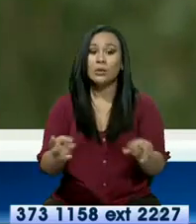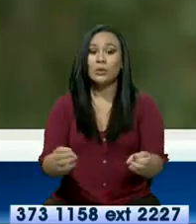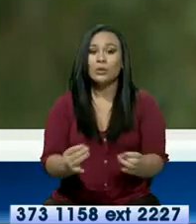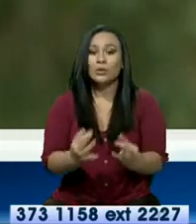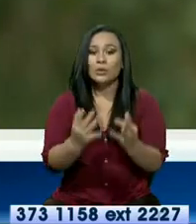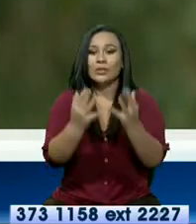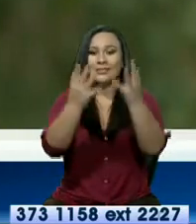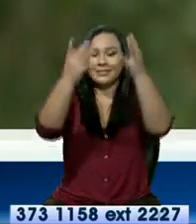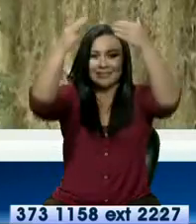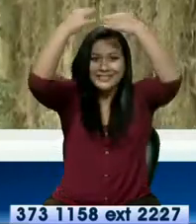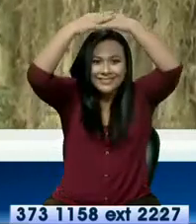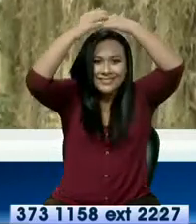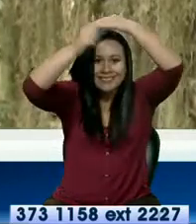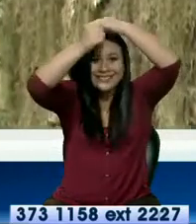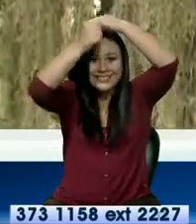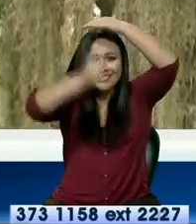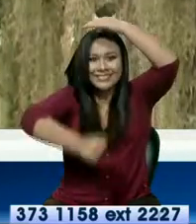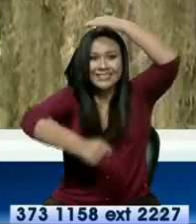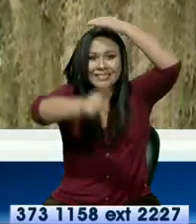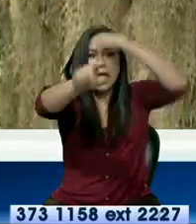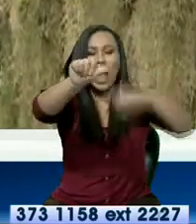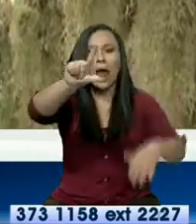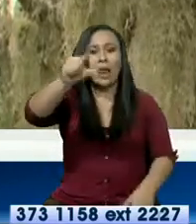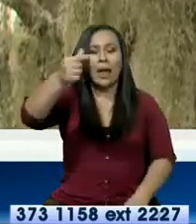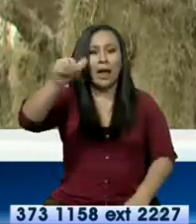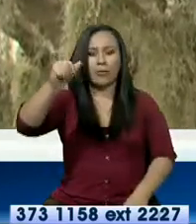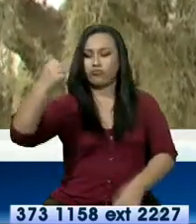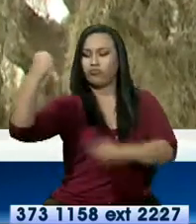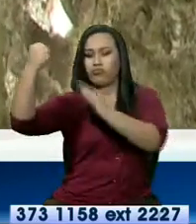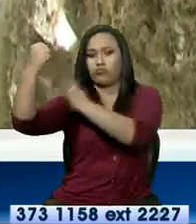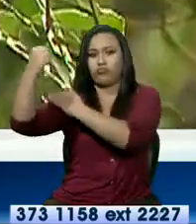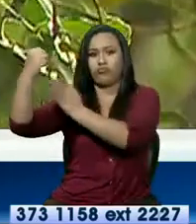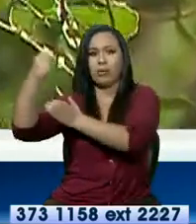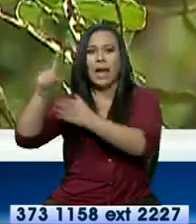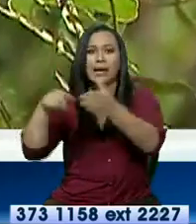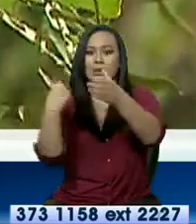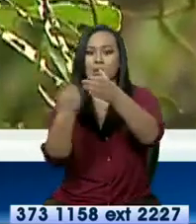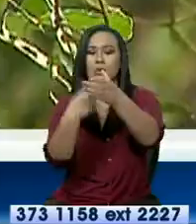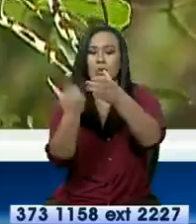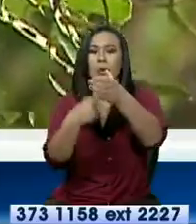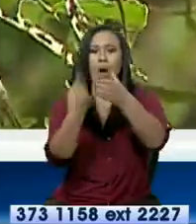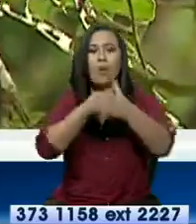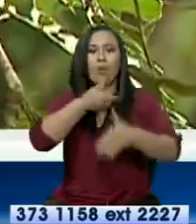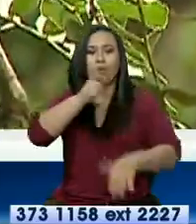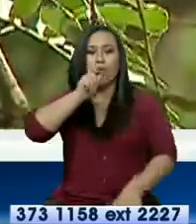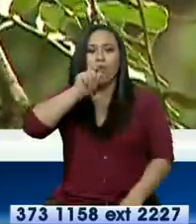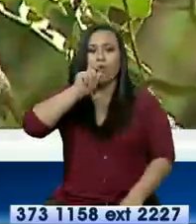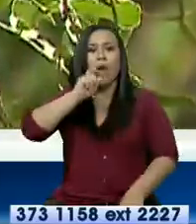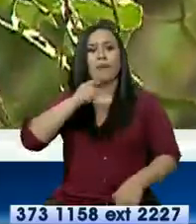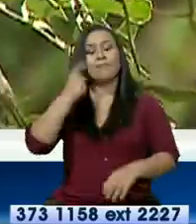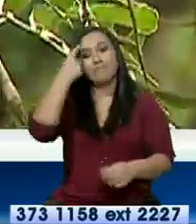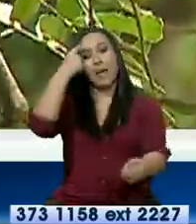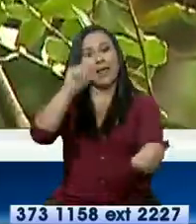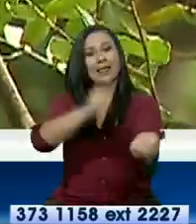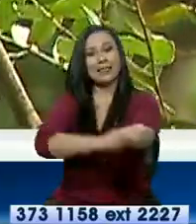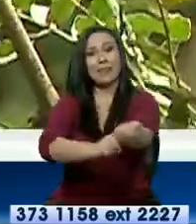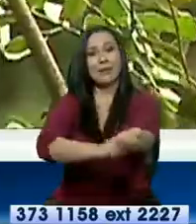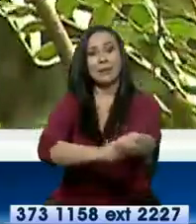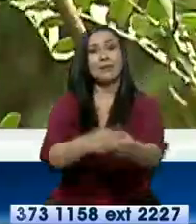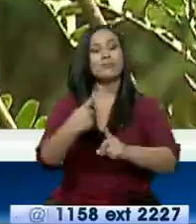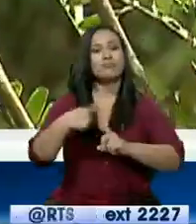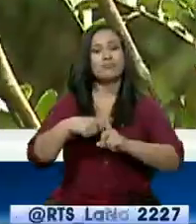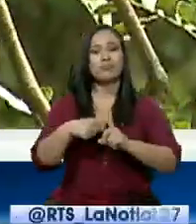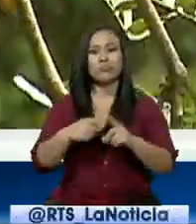De los árboles de algarrobo se saca la algarrobina. La algarrobina es un tónico muy importante para la diabetes. Pero